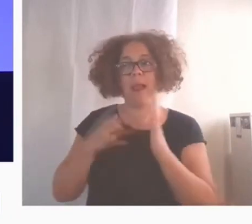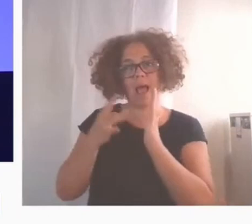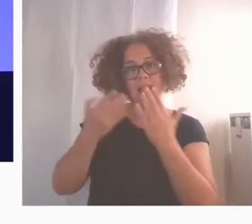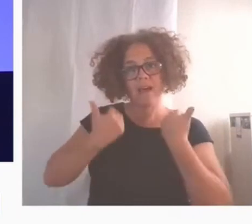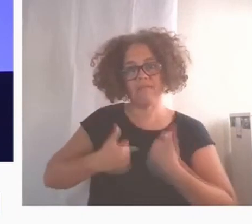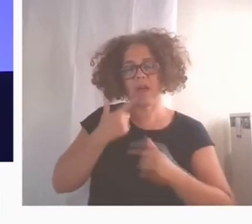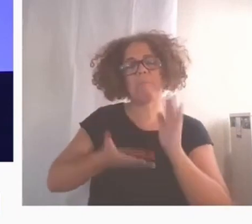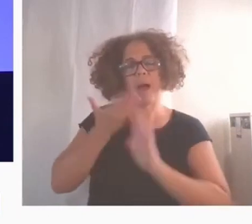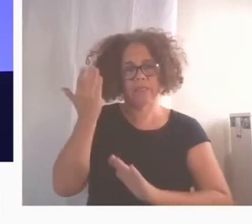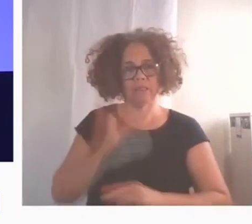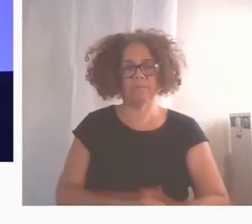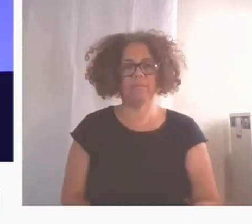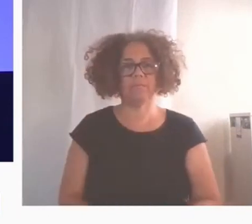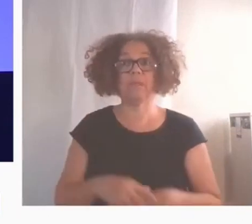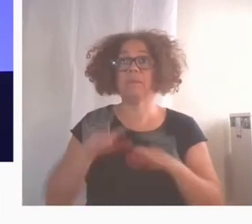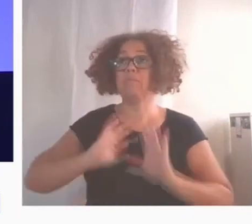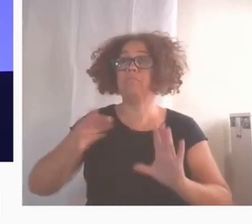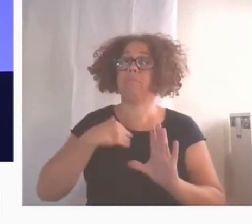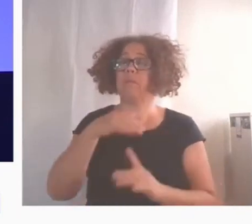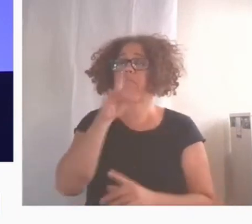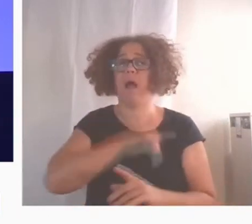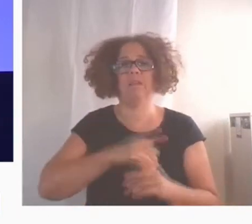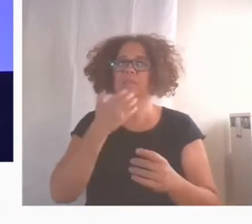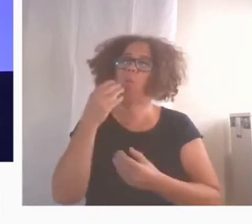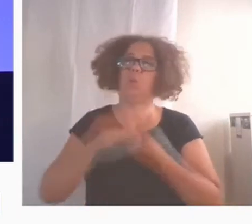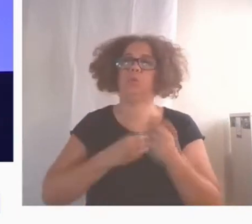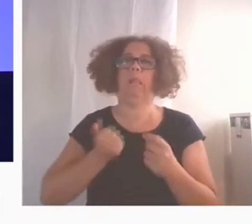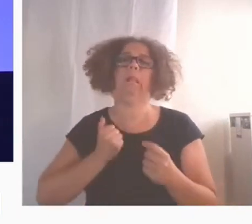Pero si les damos un mal uso pueden crear el efecto contrario.